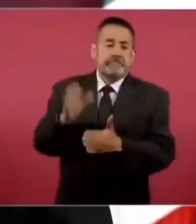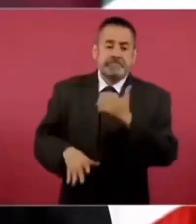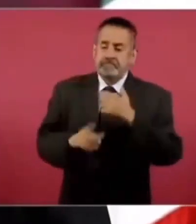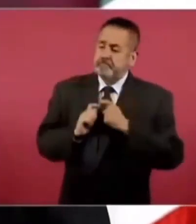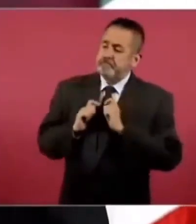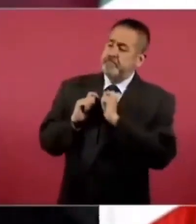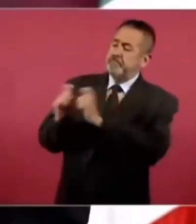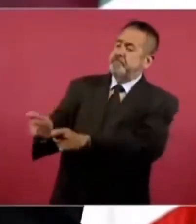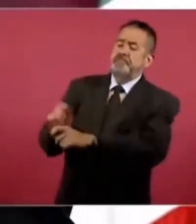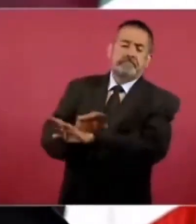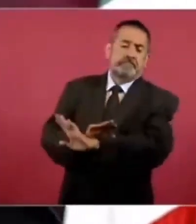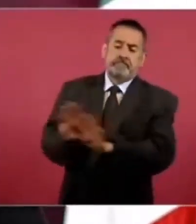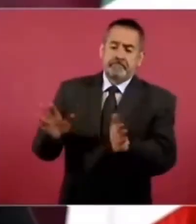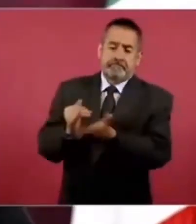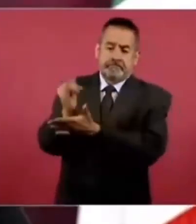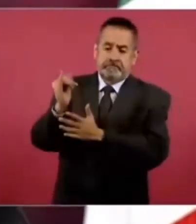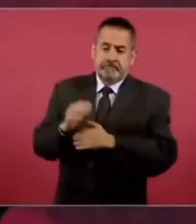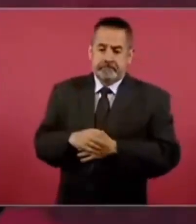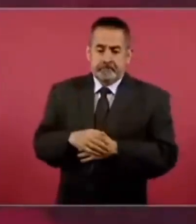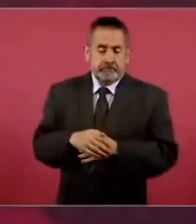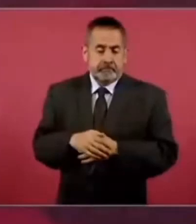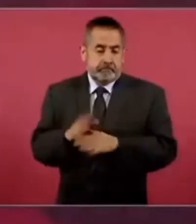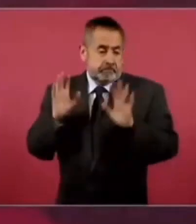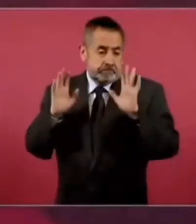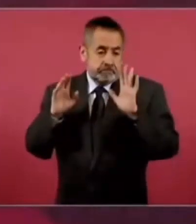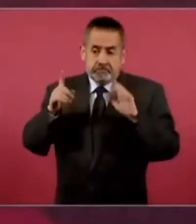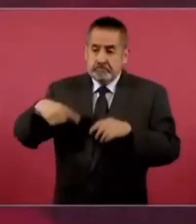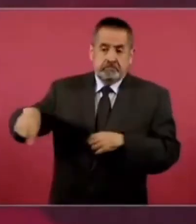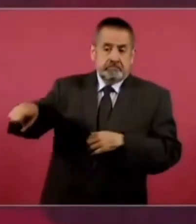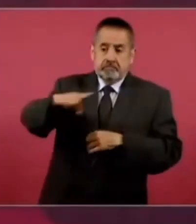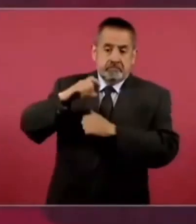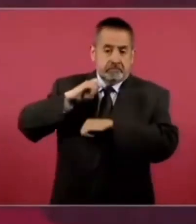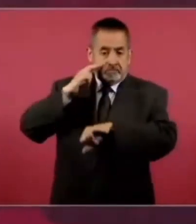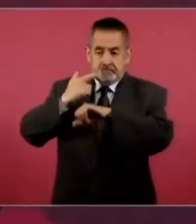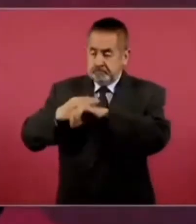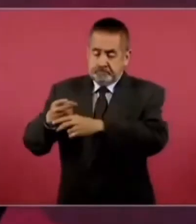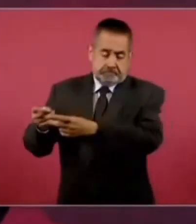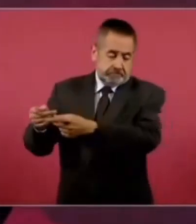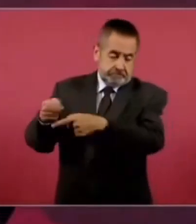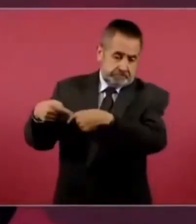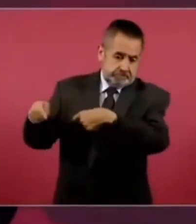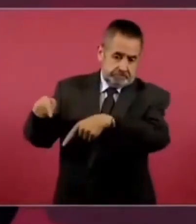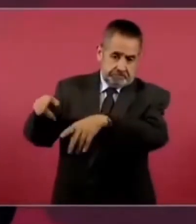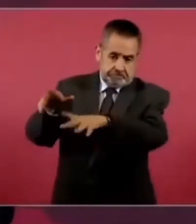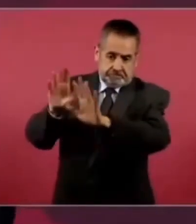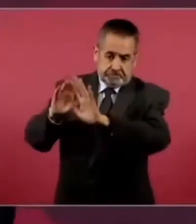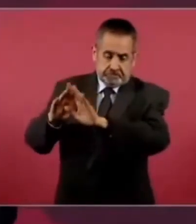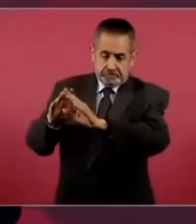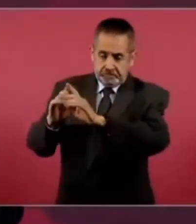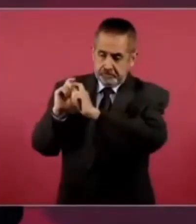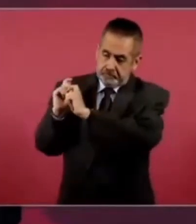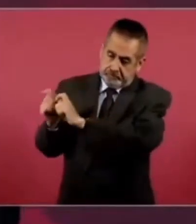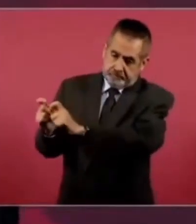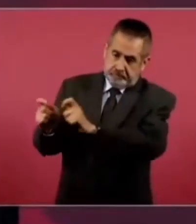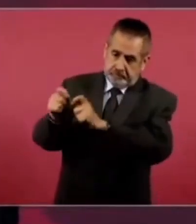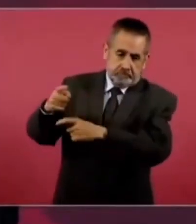tienen que hacerse cargo de los nuevos